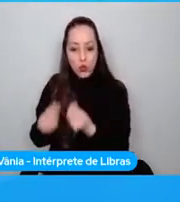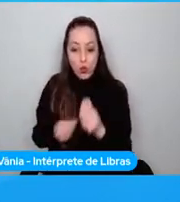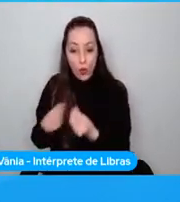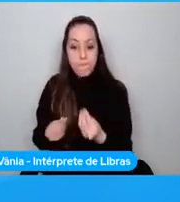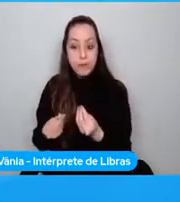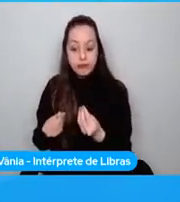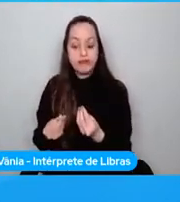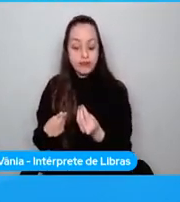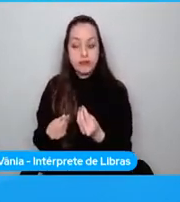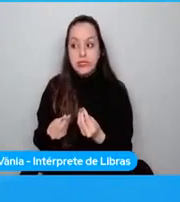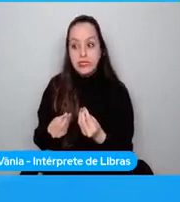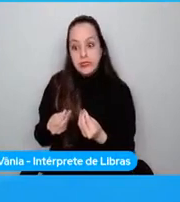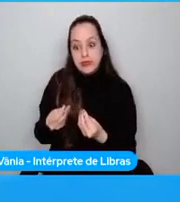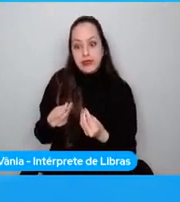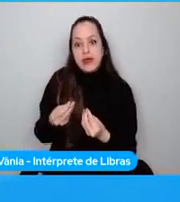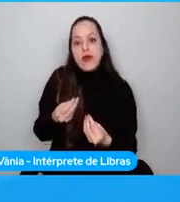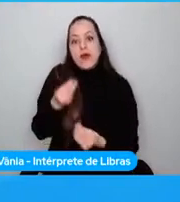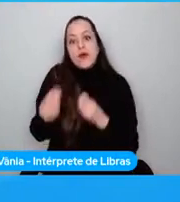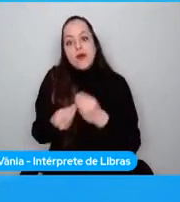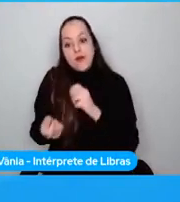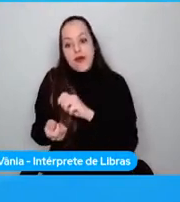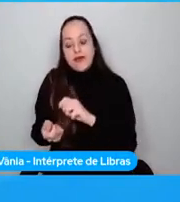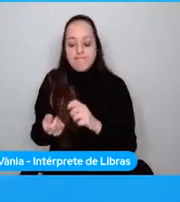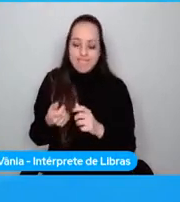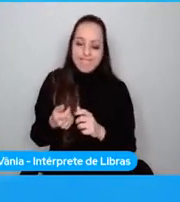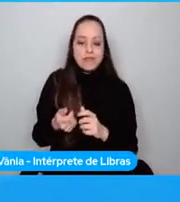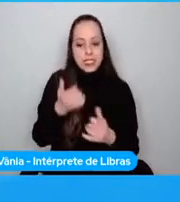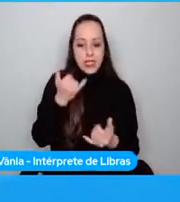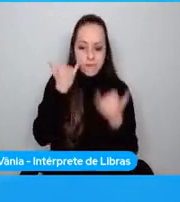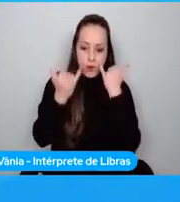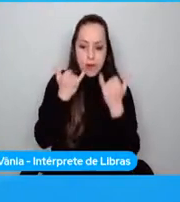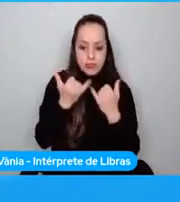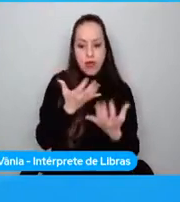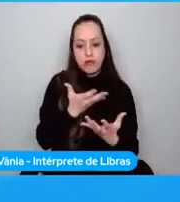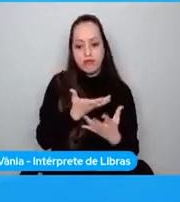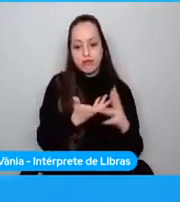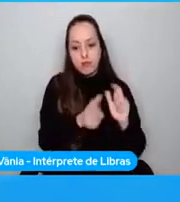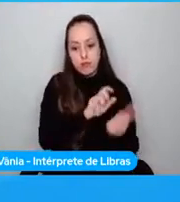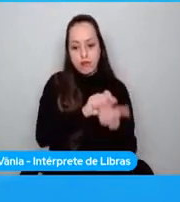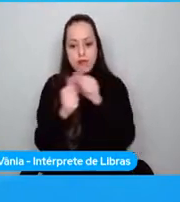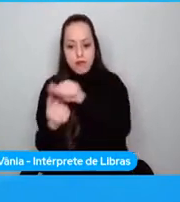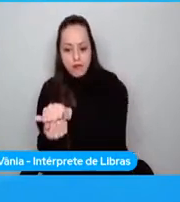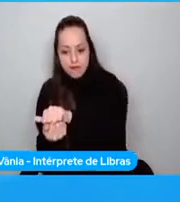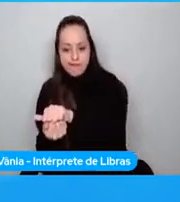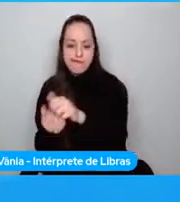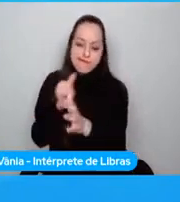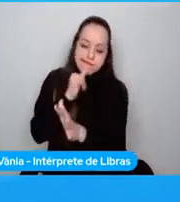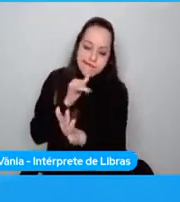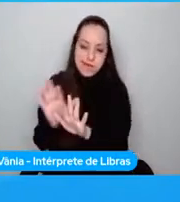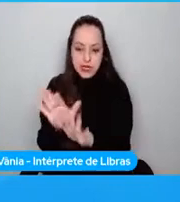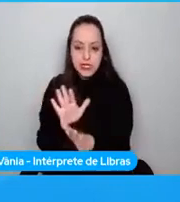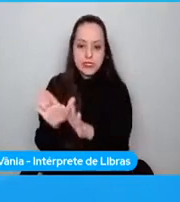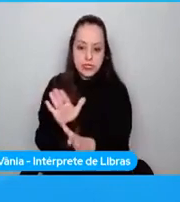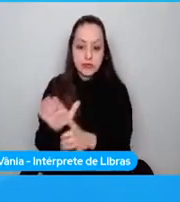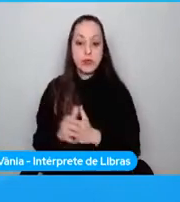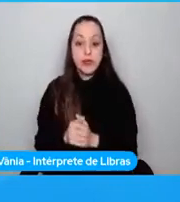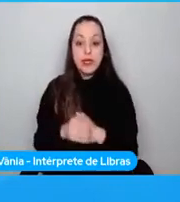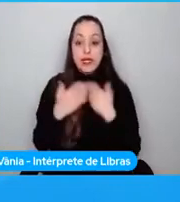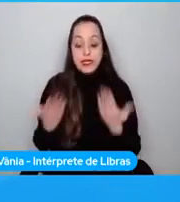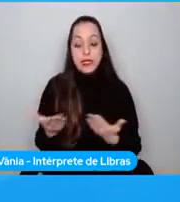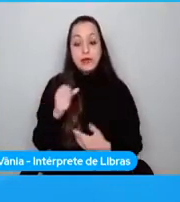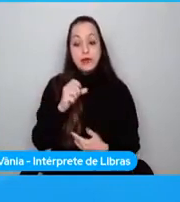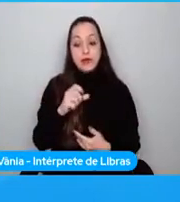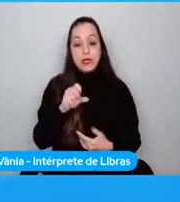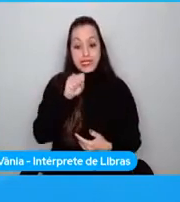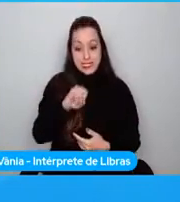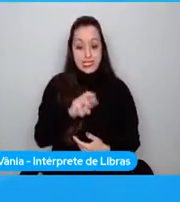emularlo, pero es una emulación, no es nativo. Y con WebAssembly es algo que podemos conseguir